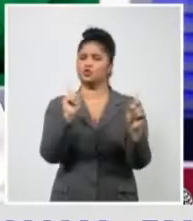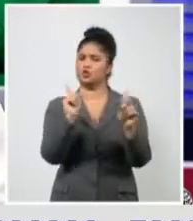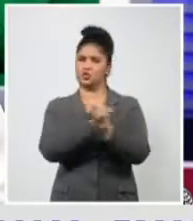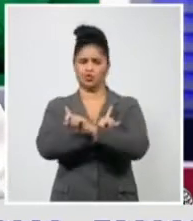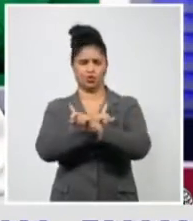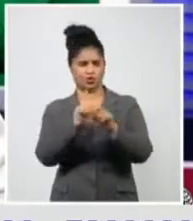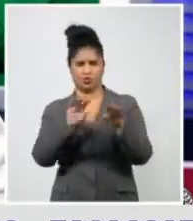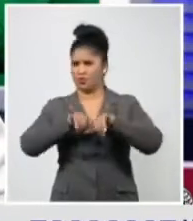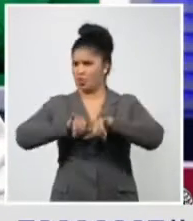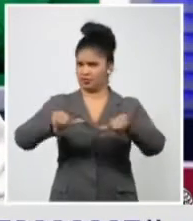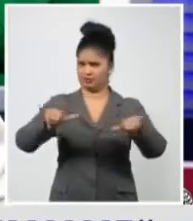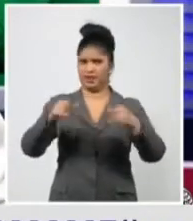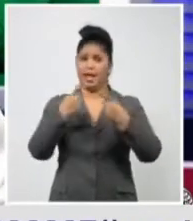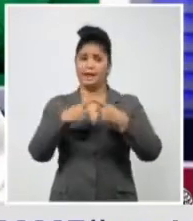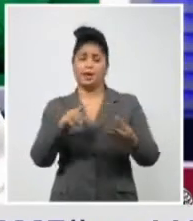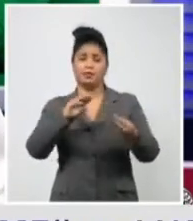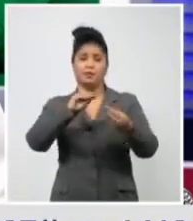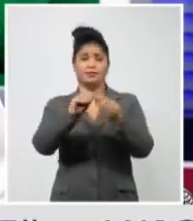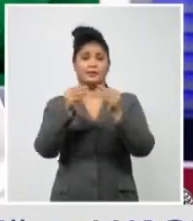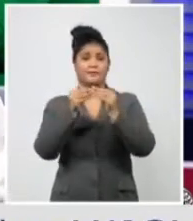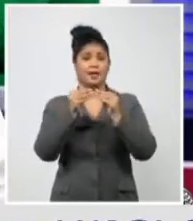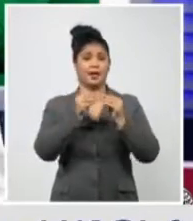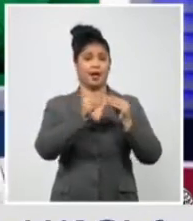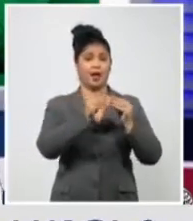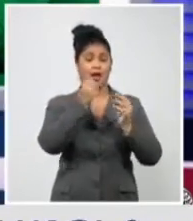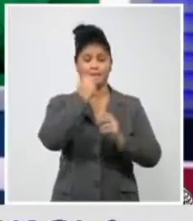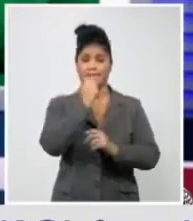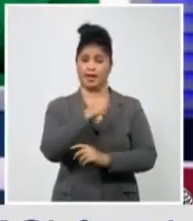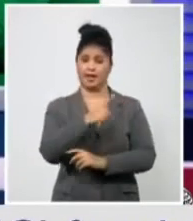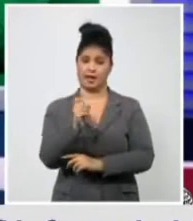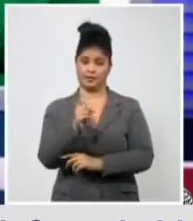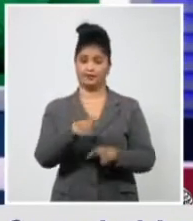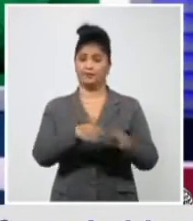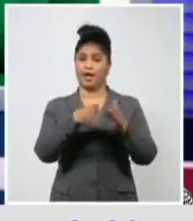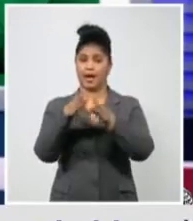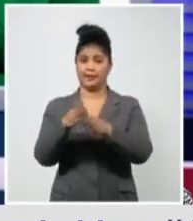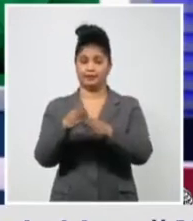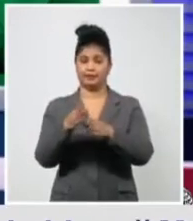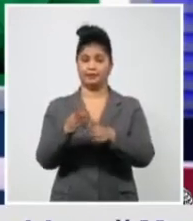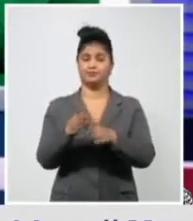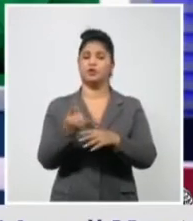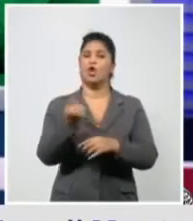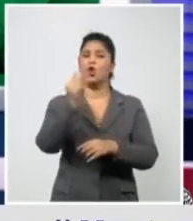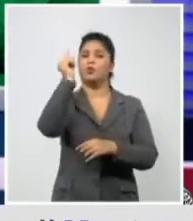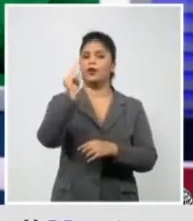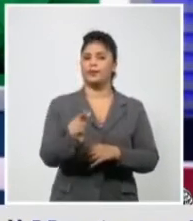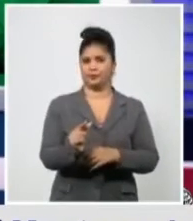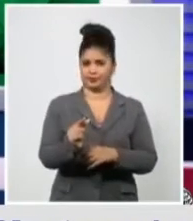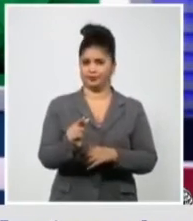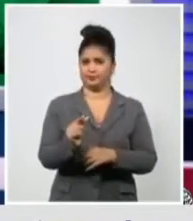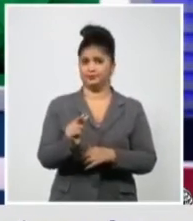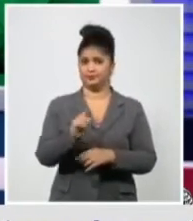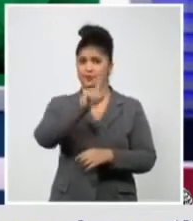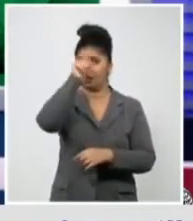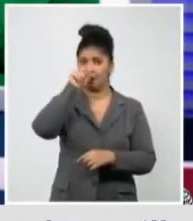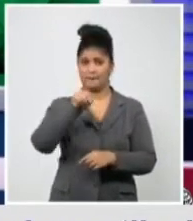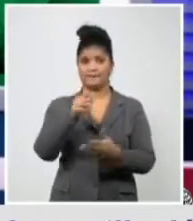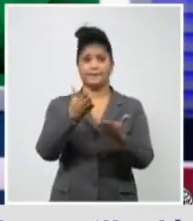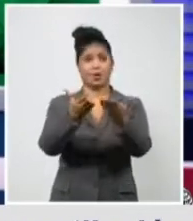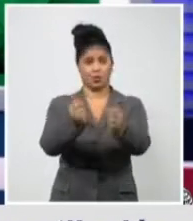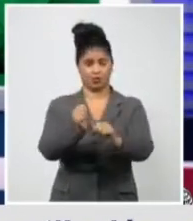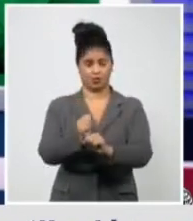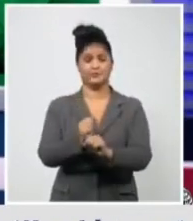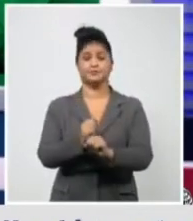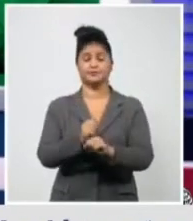Entonces, la población que, además, lo que te preguntan a ti también, en la calle, es que hay mayor, es que